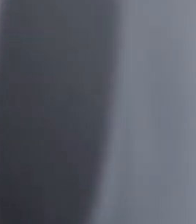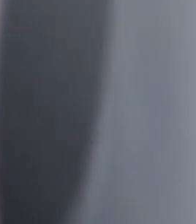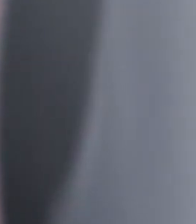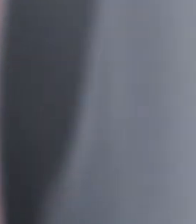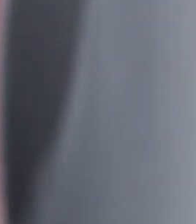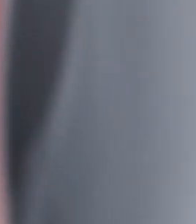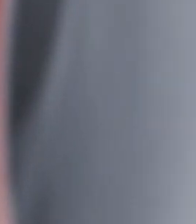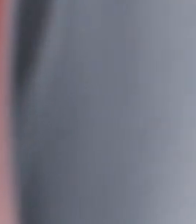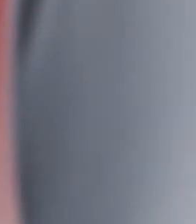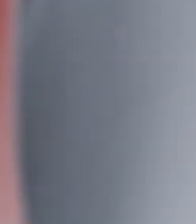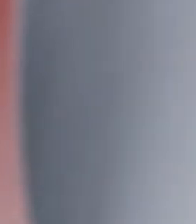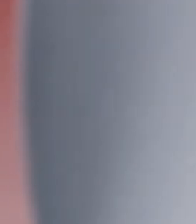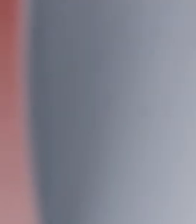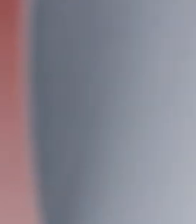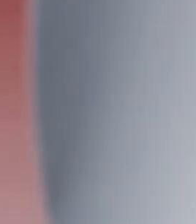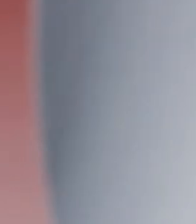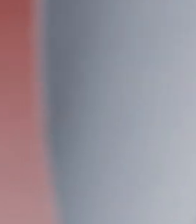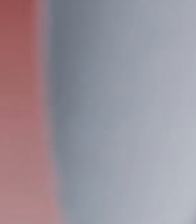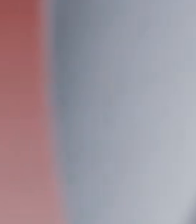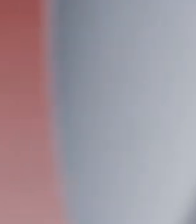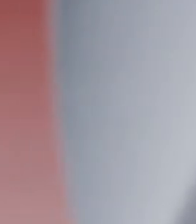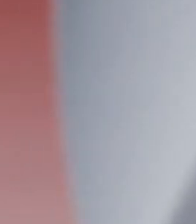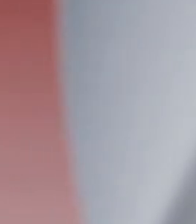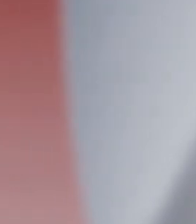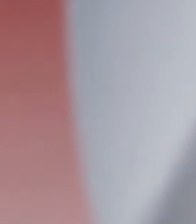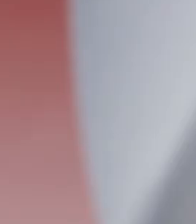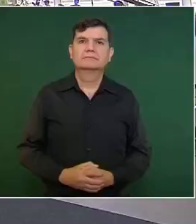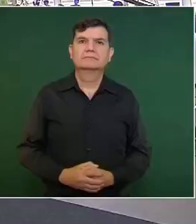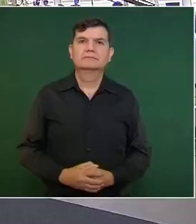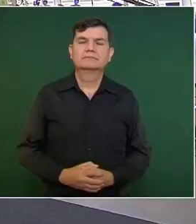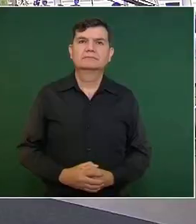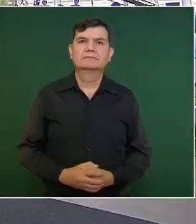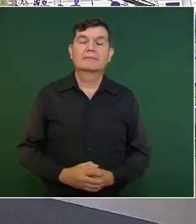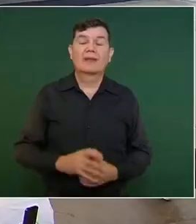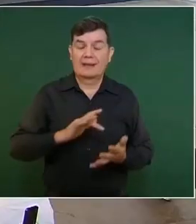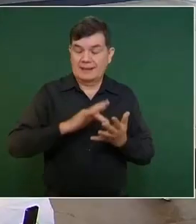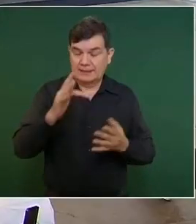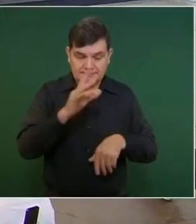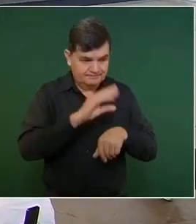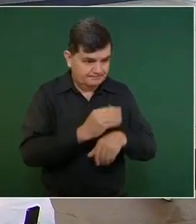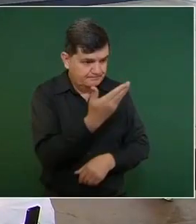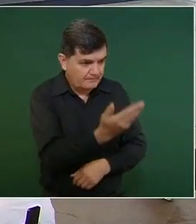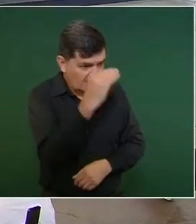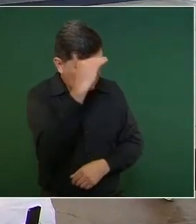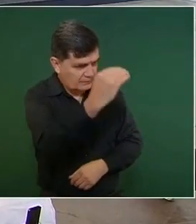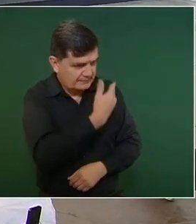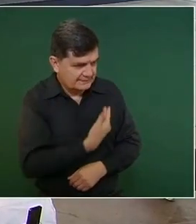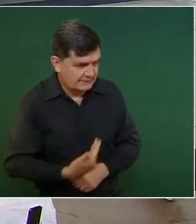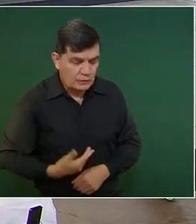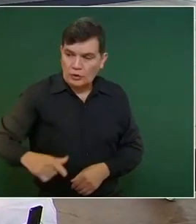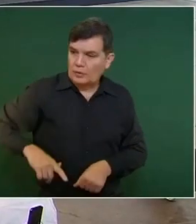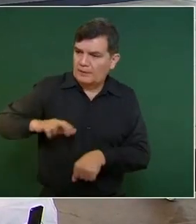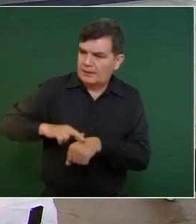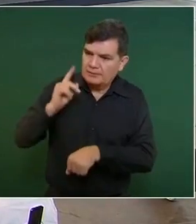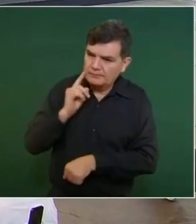Mientras tanto, el plan de reconstrucción de la infraestructura médica afectada en aquella entidad tras el paso del huracán Otis contó